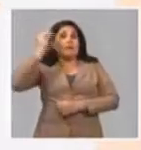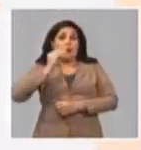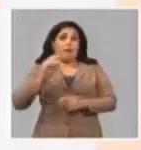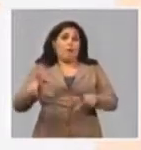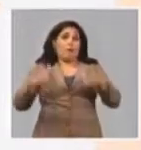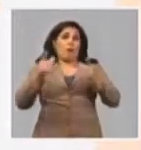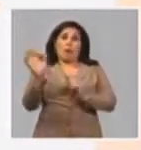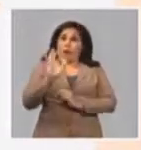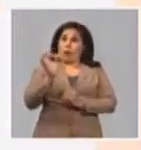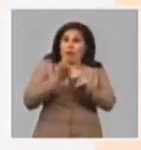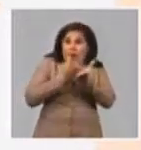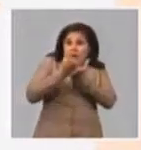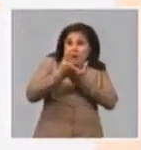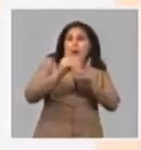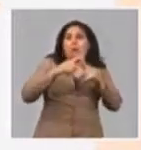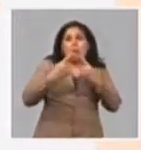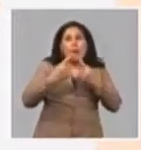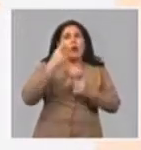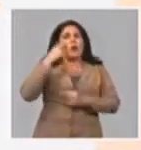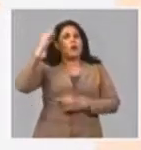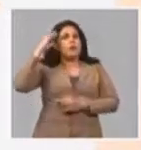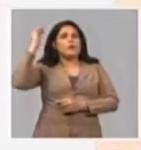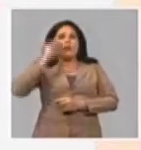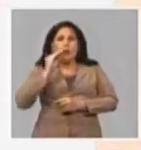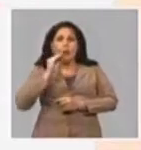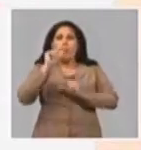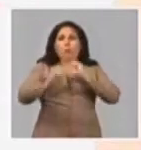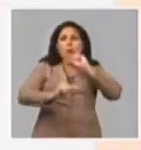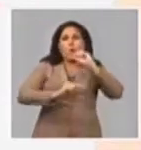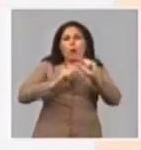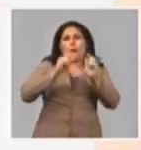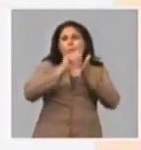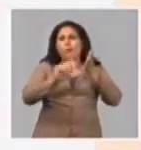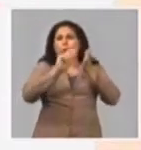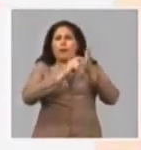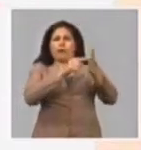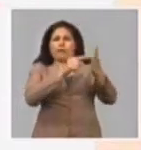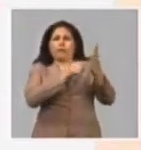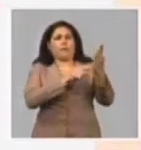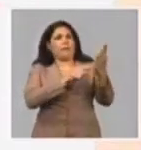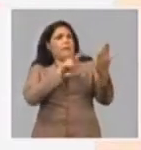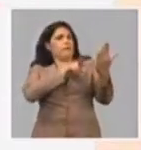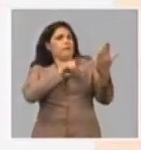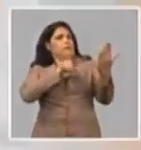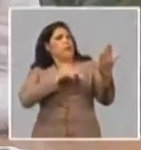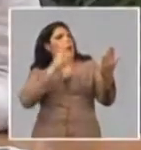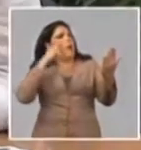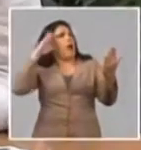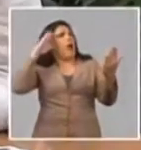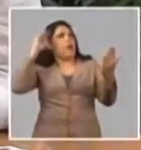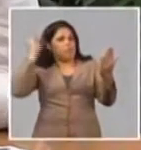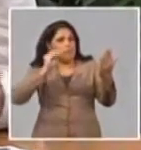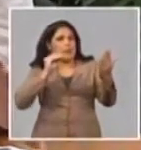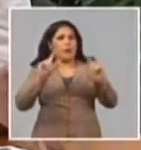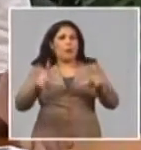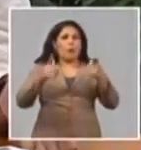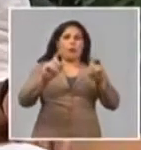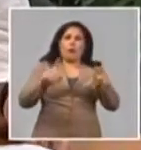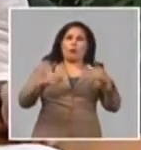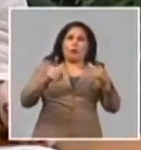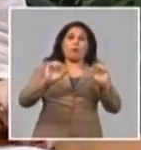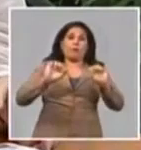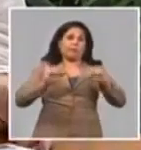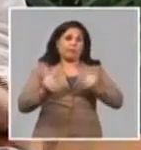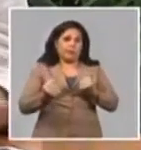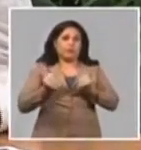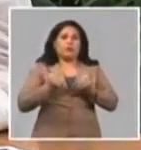hay un plan lineal, pero sí lo medimos para ir llevando un programa, o sea, con mucho más rigor